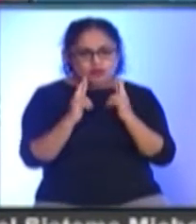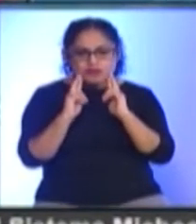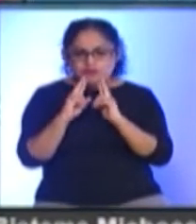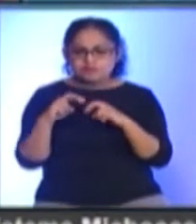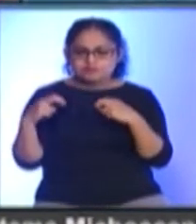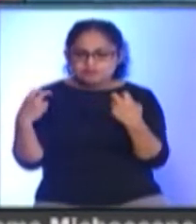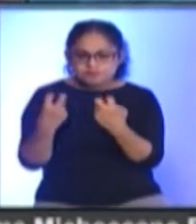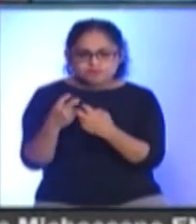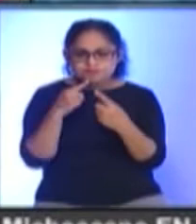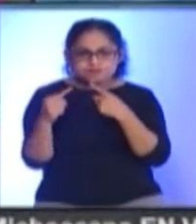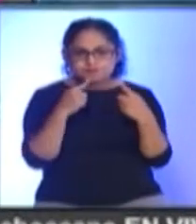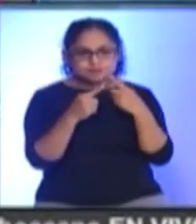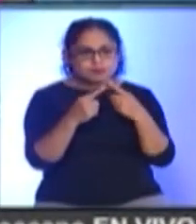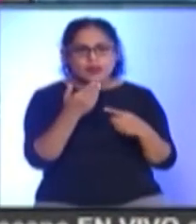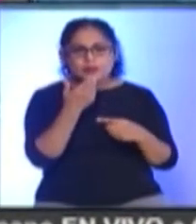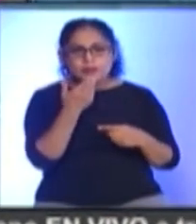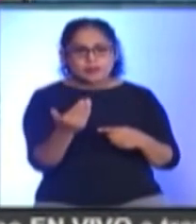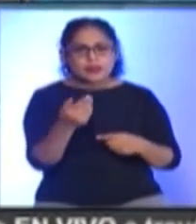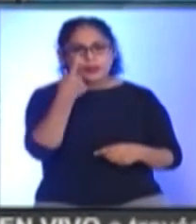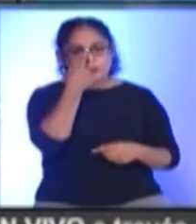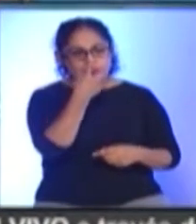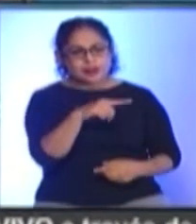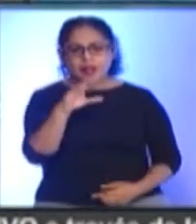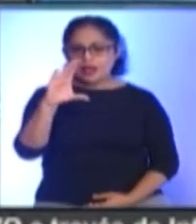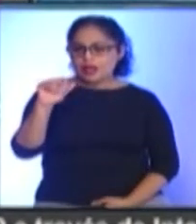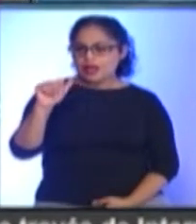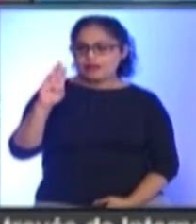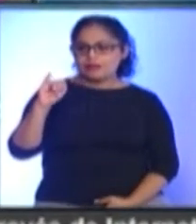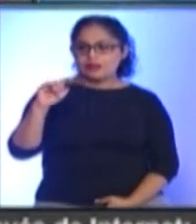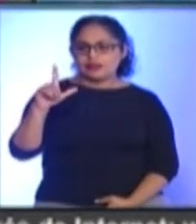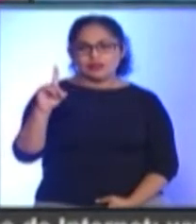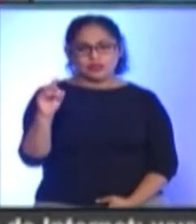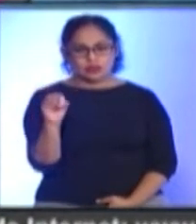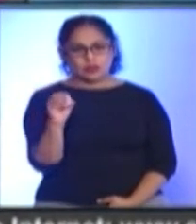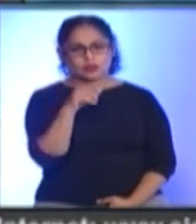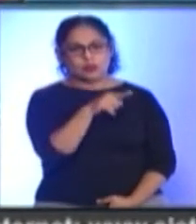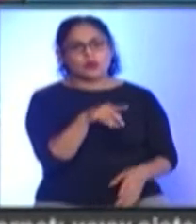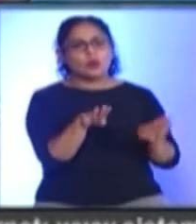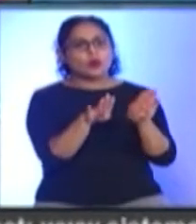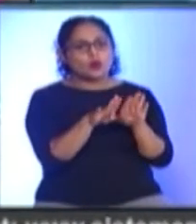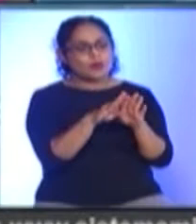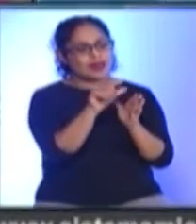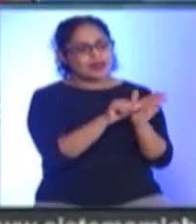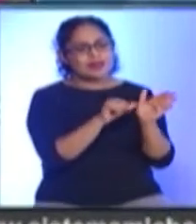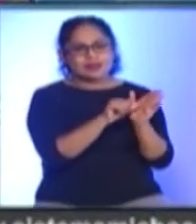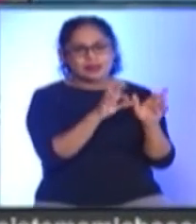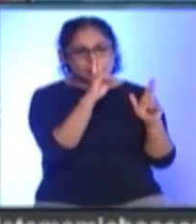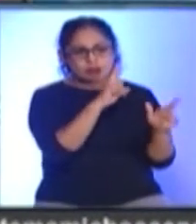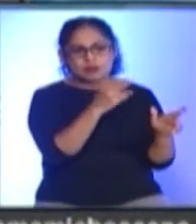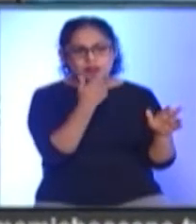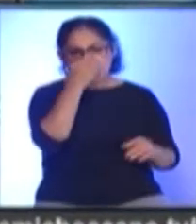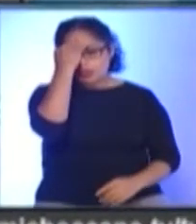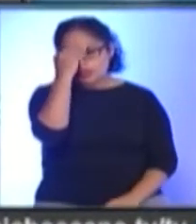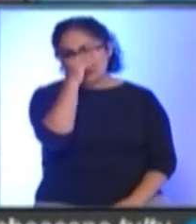Al frente El cabildo Se pueda Ir midiendo El cumplimiento De la agenda O sea No dejarlo ahí